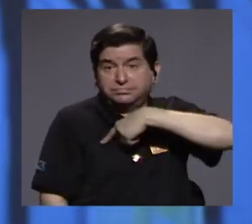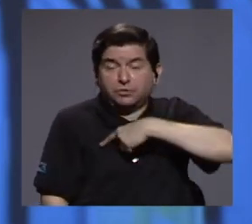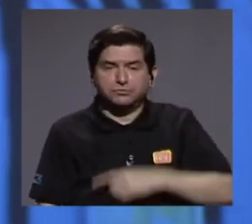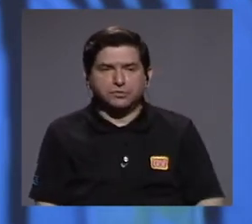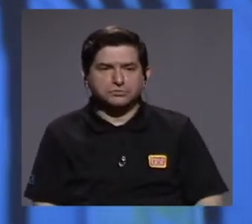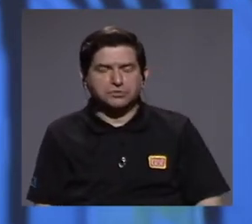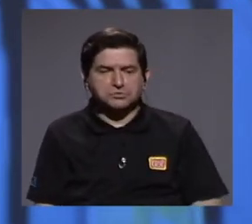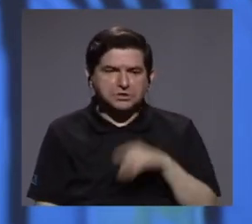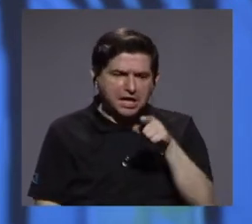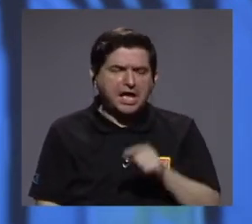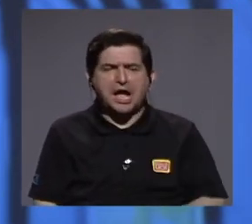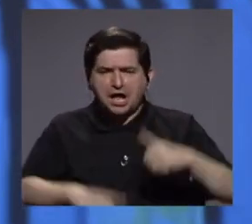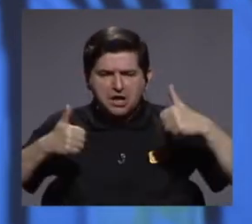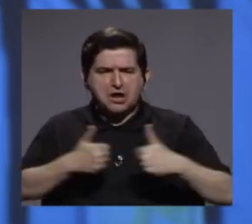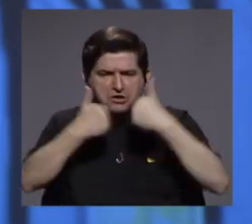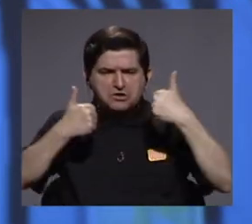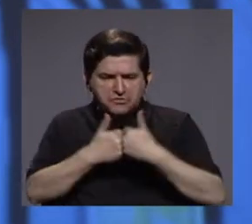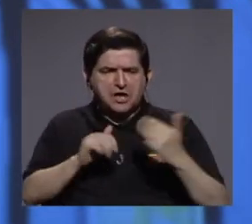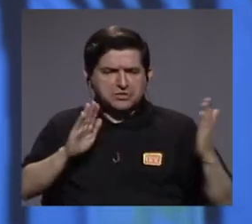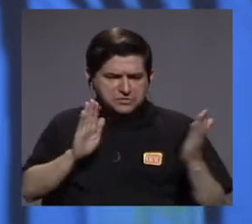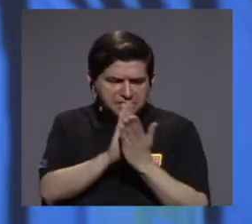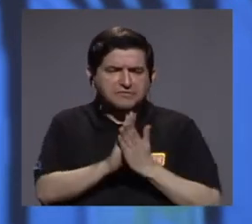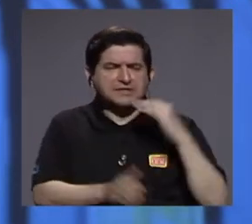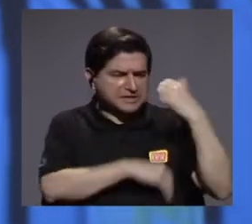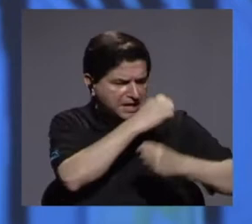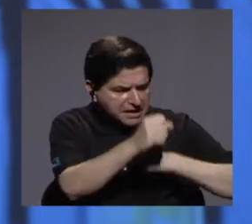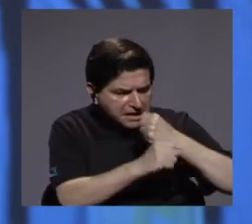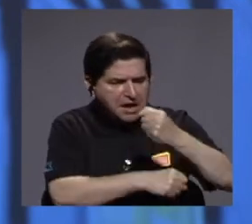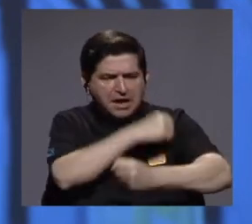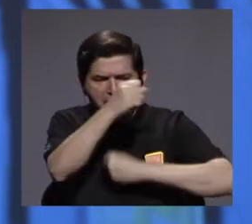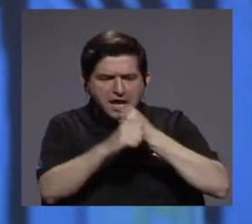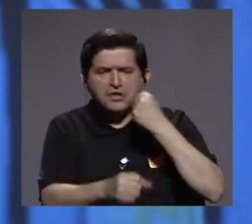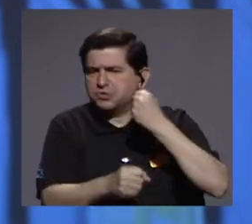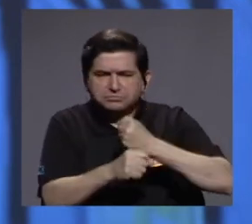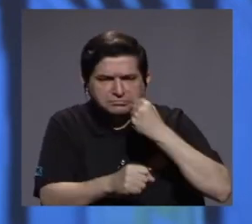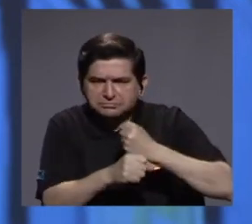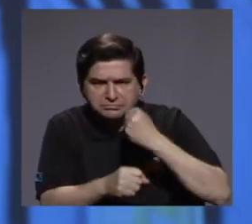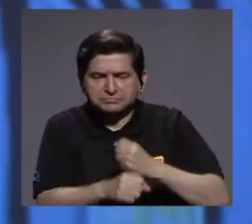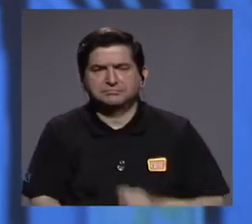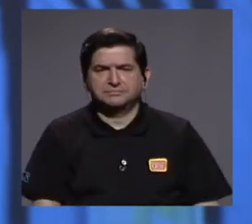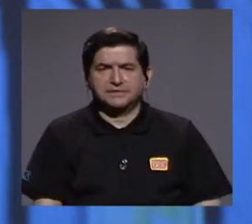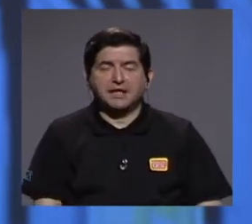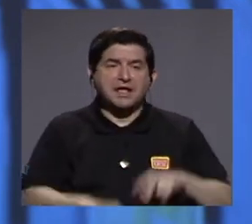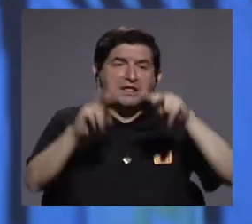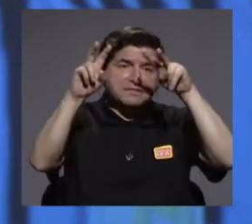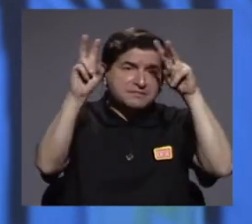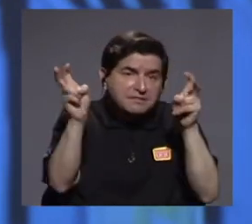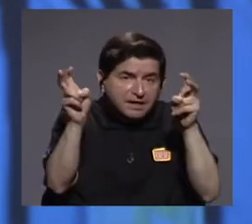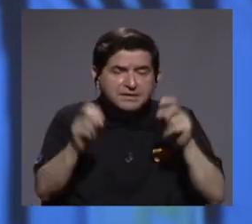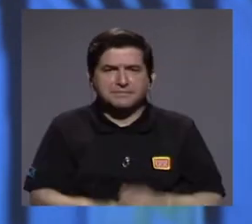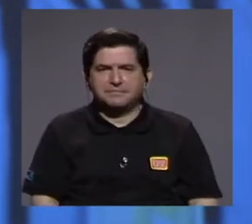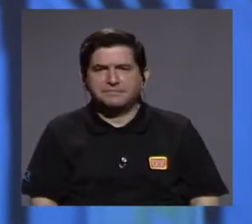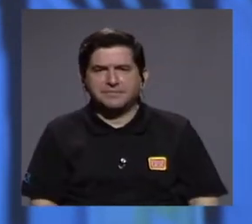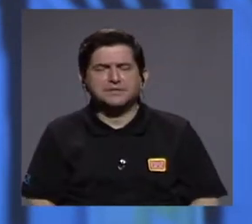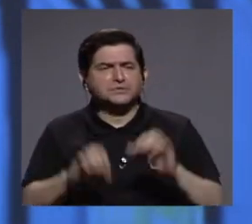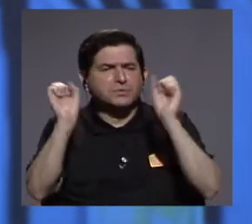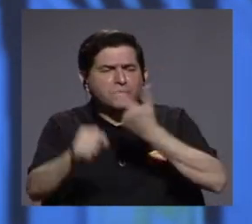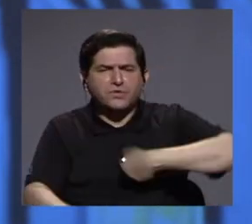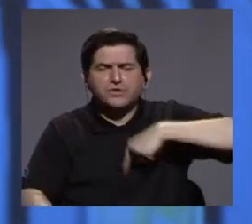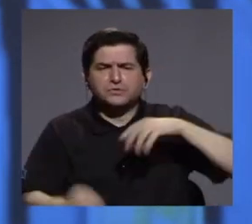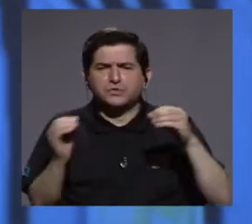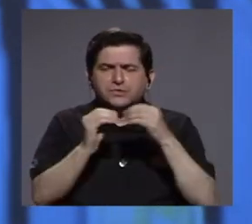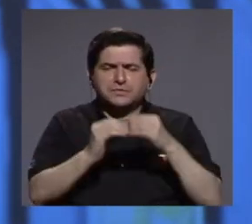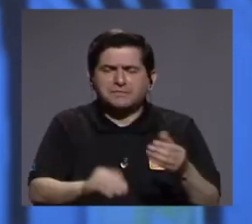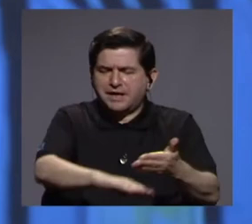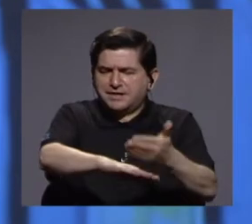enfrentar los desafíos que año con año trabajamos, trabajando en temas de ver cómo logramos mayor